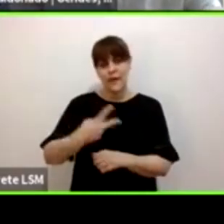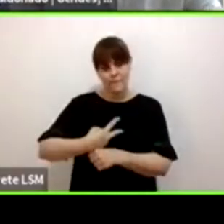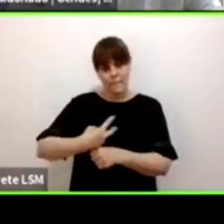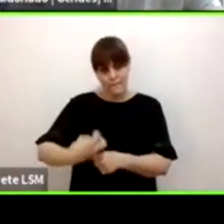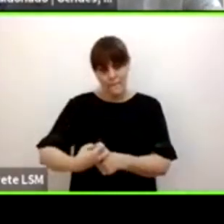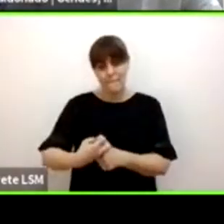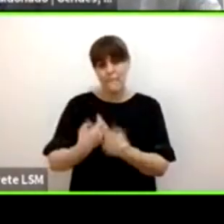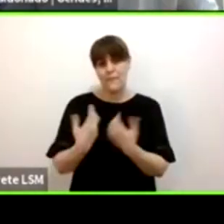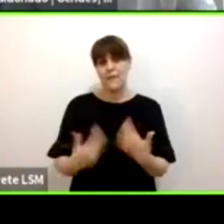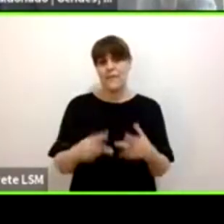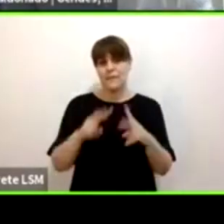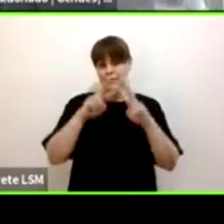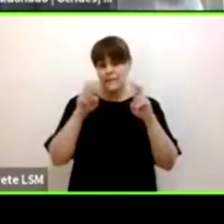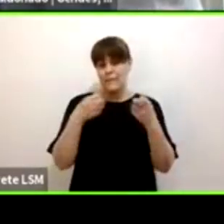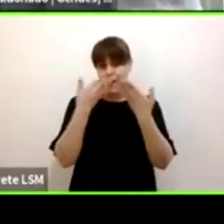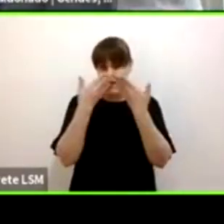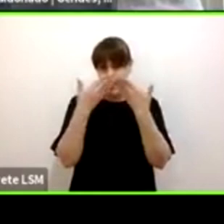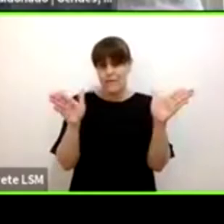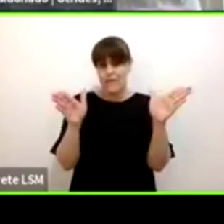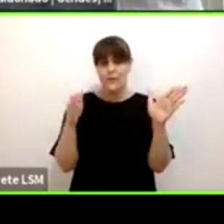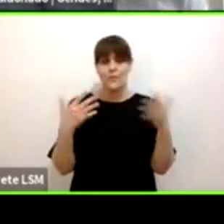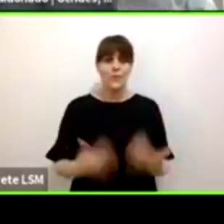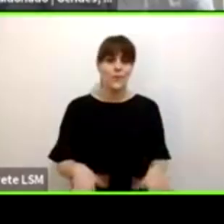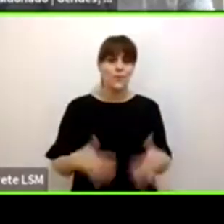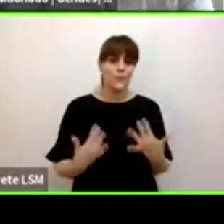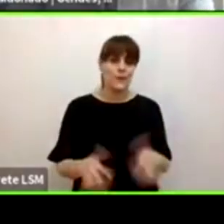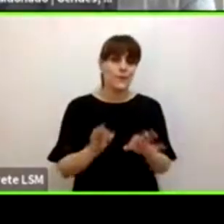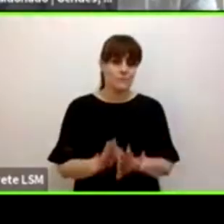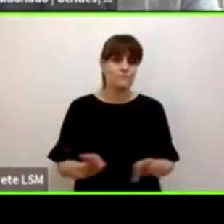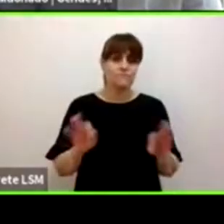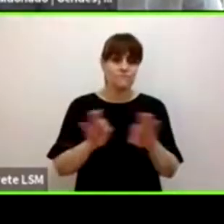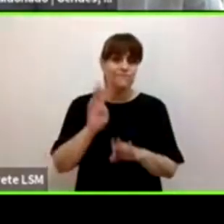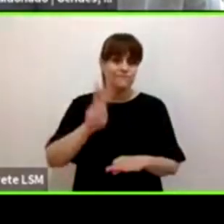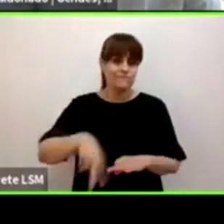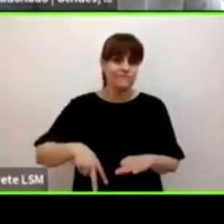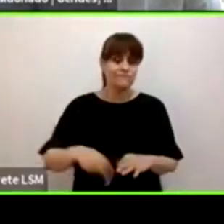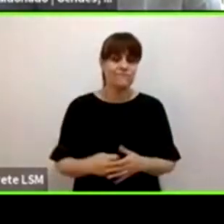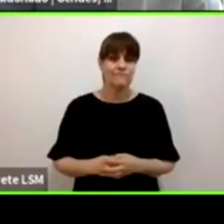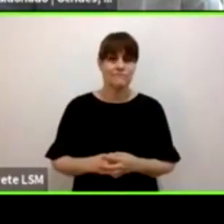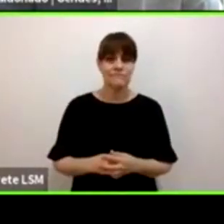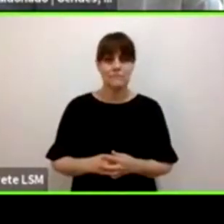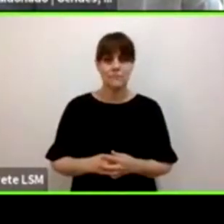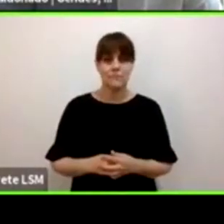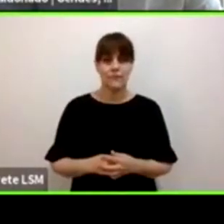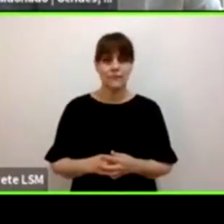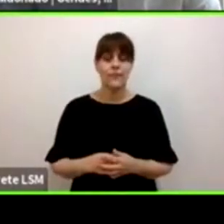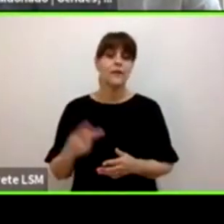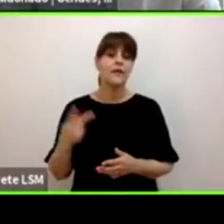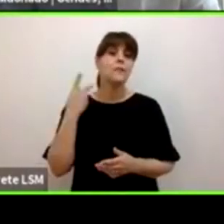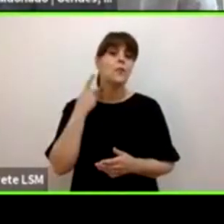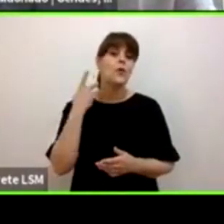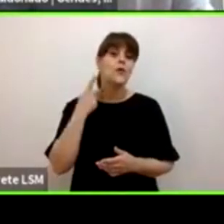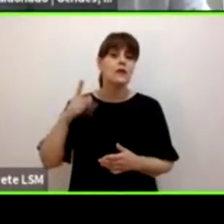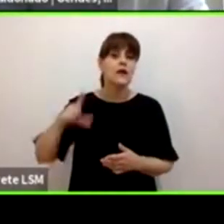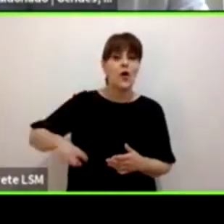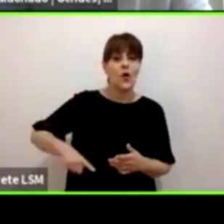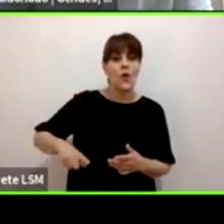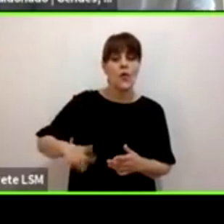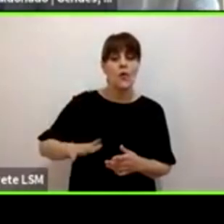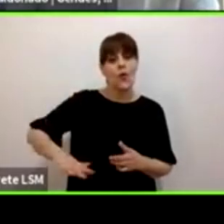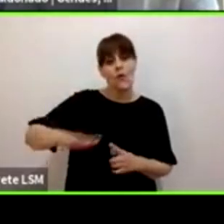estas temáticas y de una diversidad de abordajes también que enriquece la política pública y la